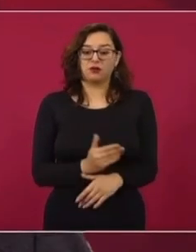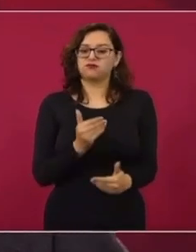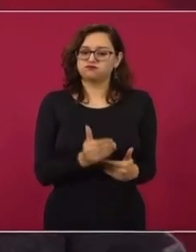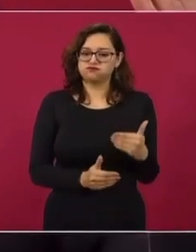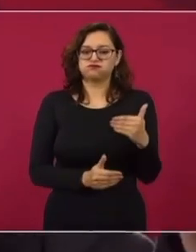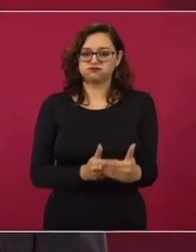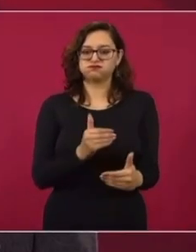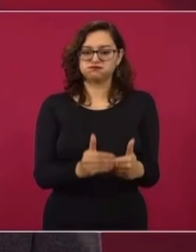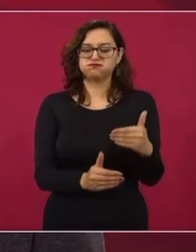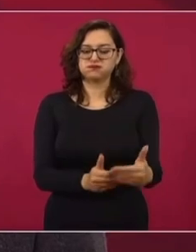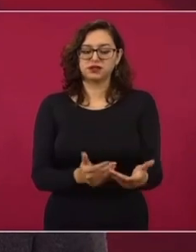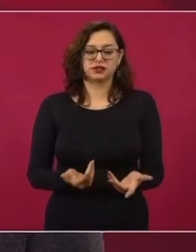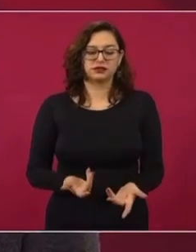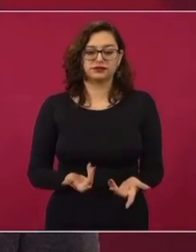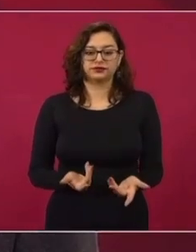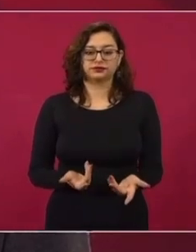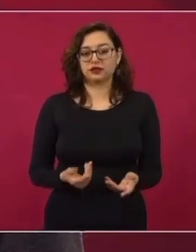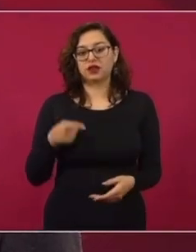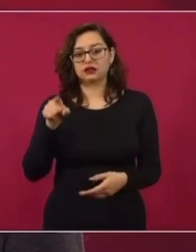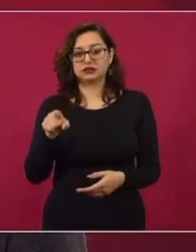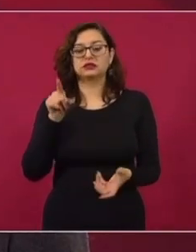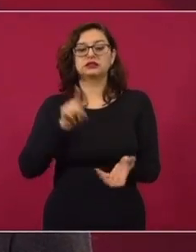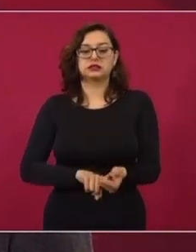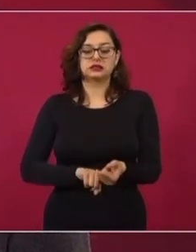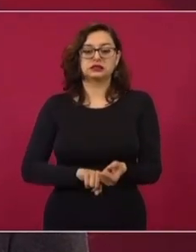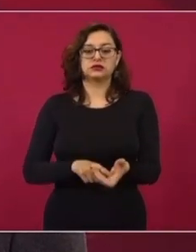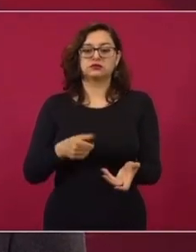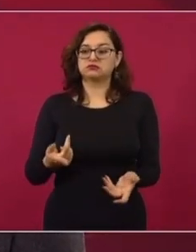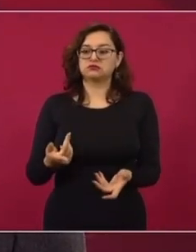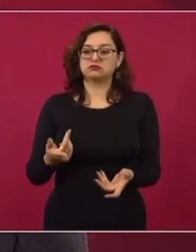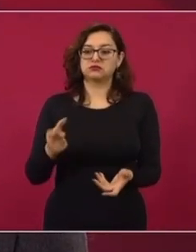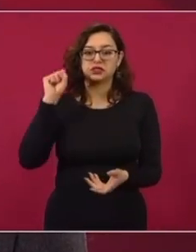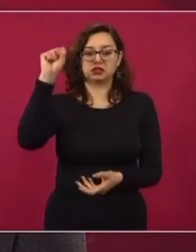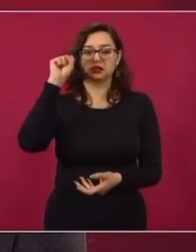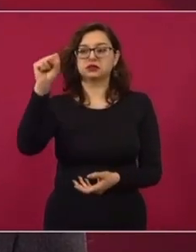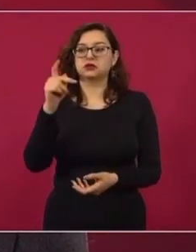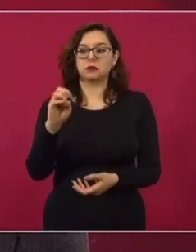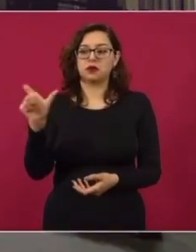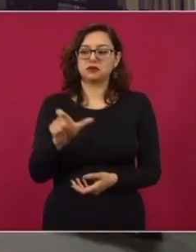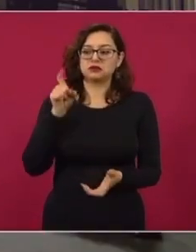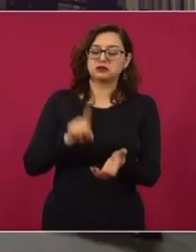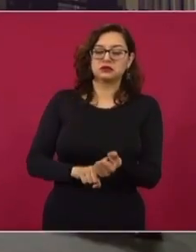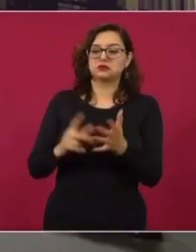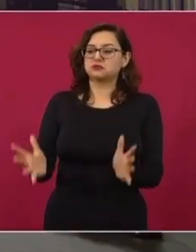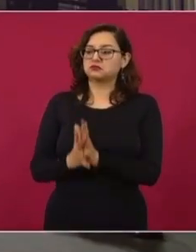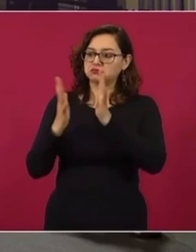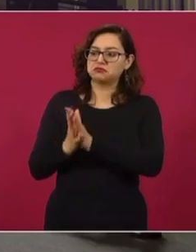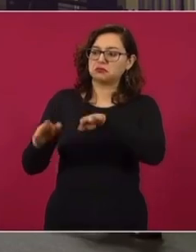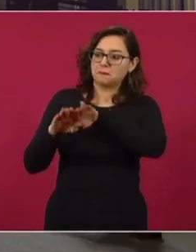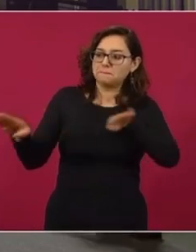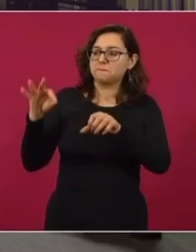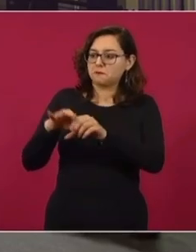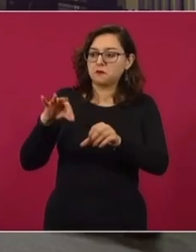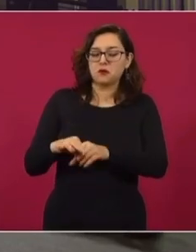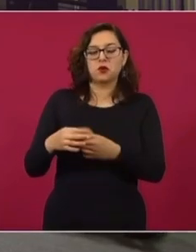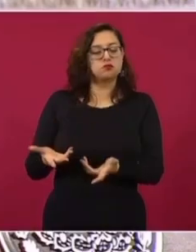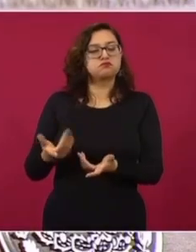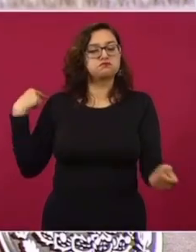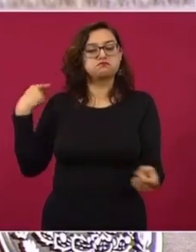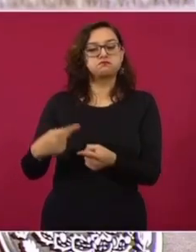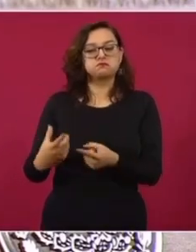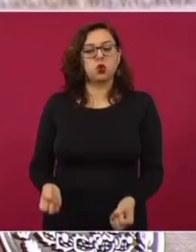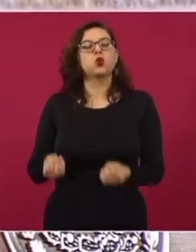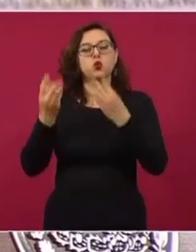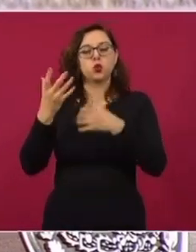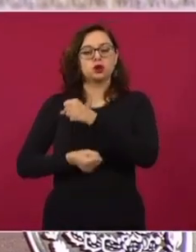¿Cuánto tiempo tienen sin democracia en el sindicato petrolero? En los sindicatos en general, con algunas